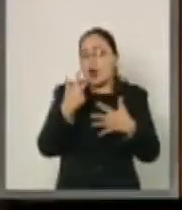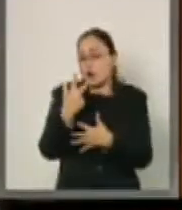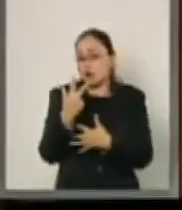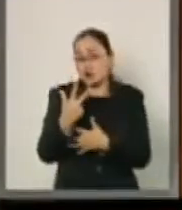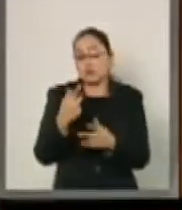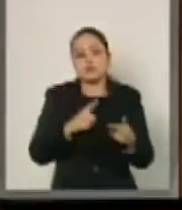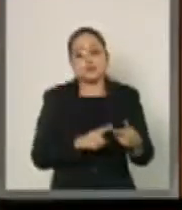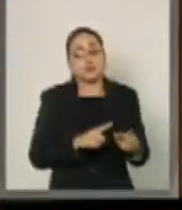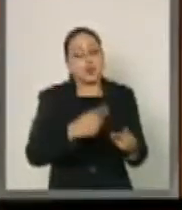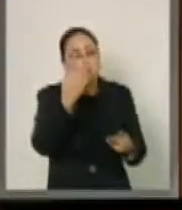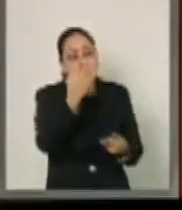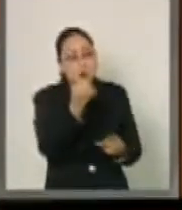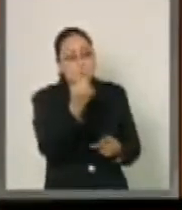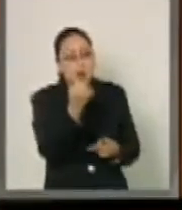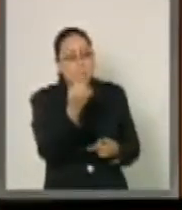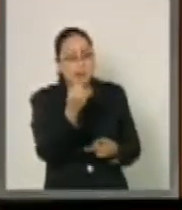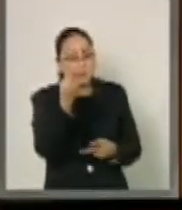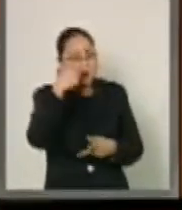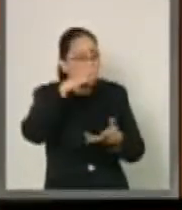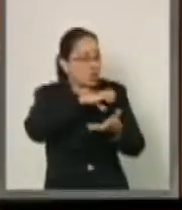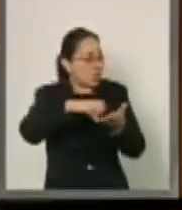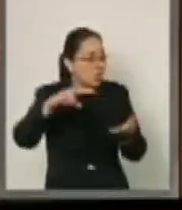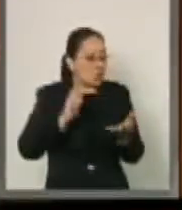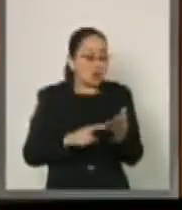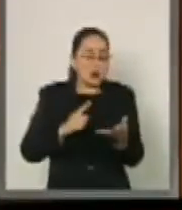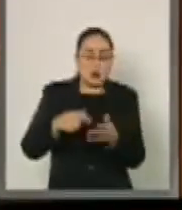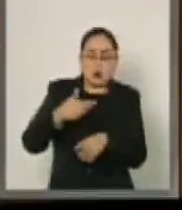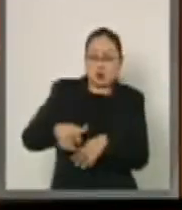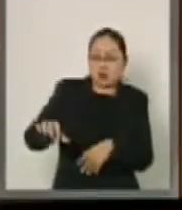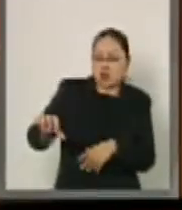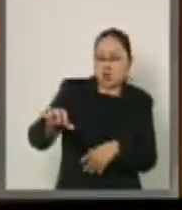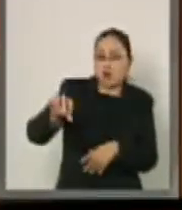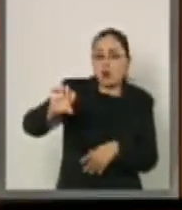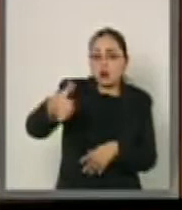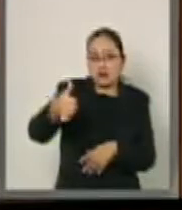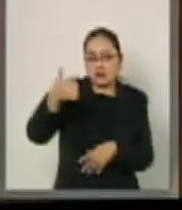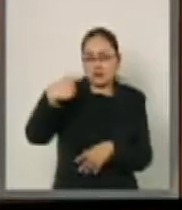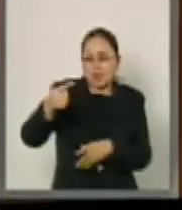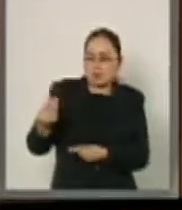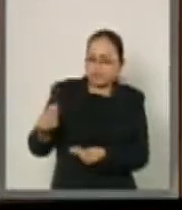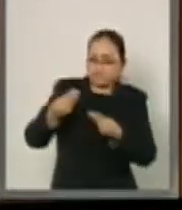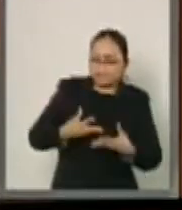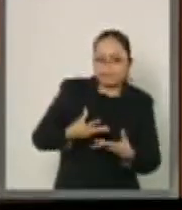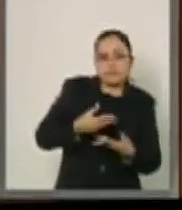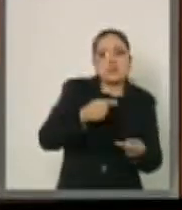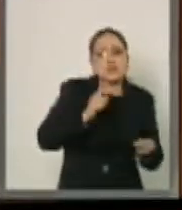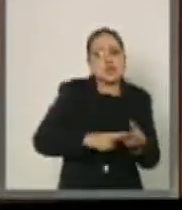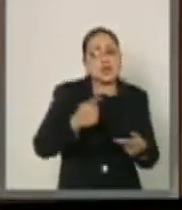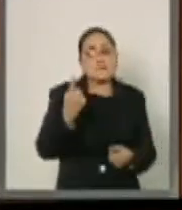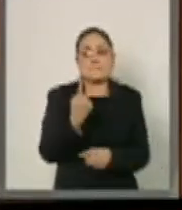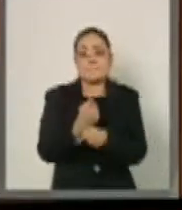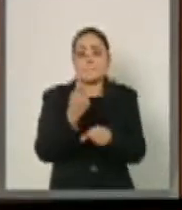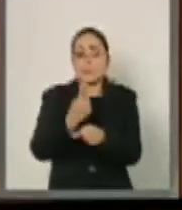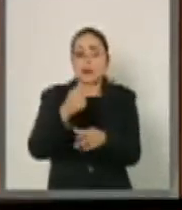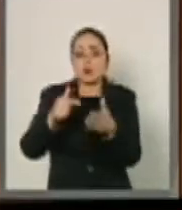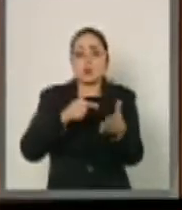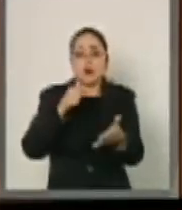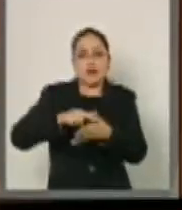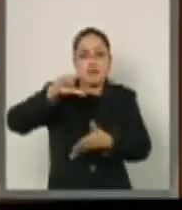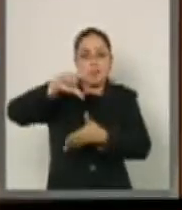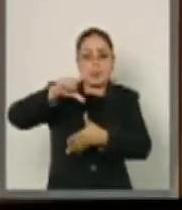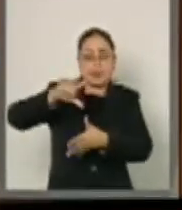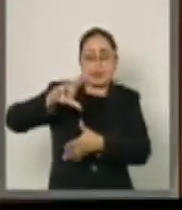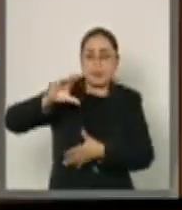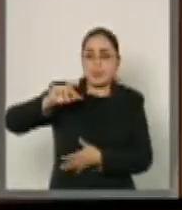noveno comprador y el décimo primero proveedor y el primero entre los países de América Latina y el Caribe